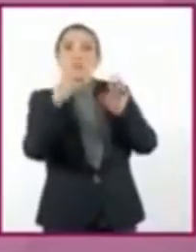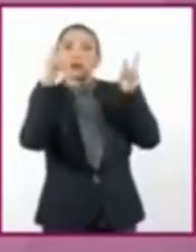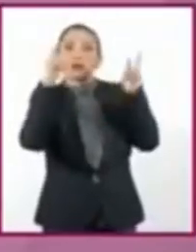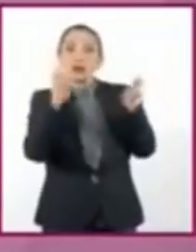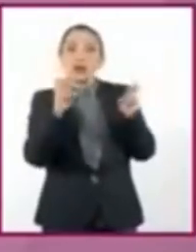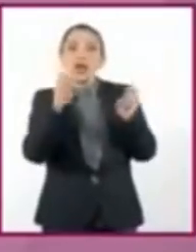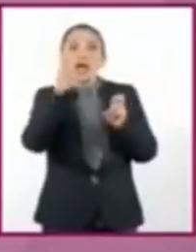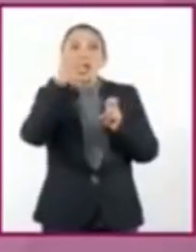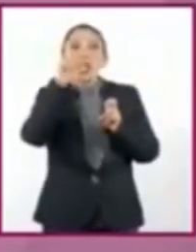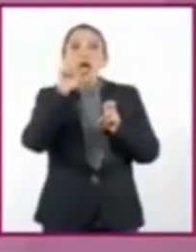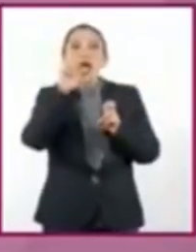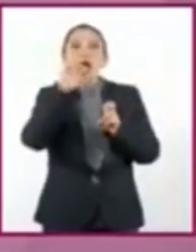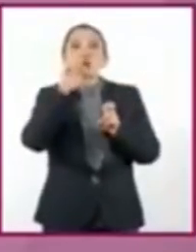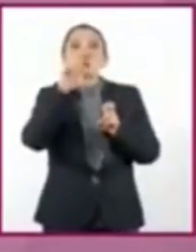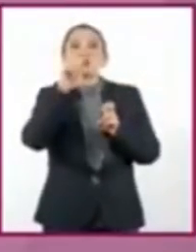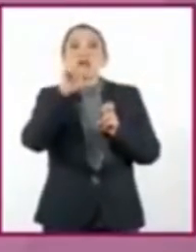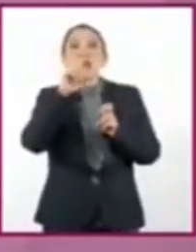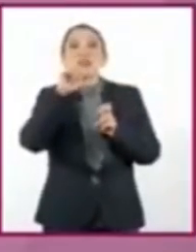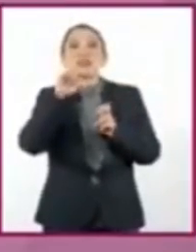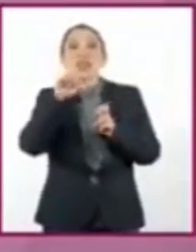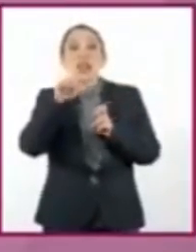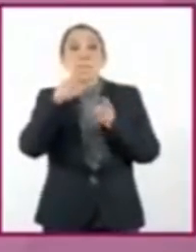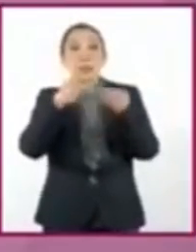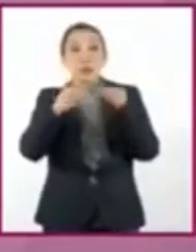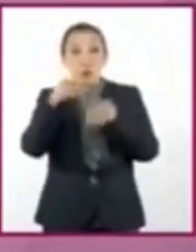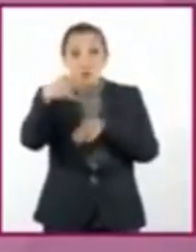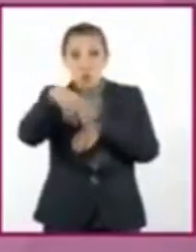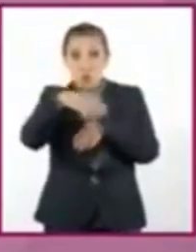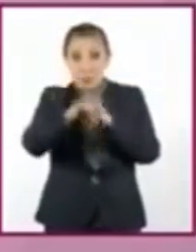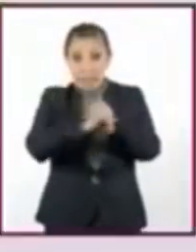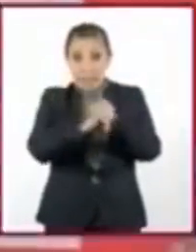La Ruta del Plástico. Búsquenlo en internet.